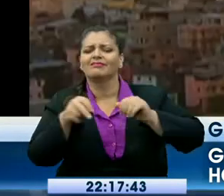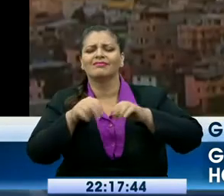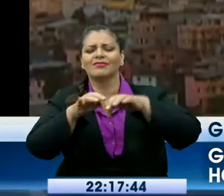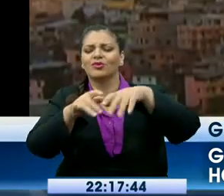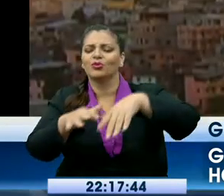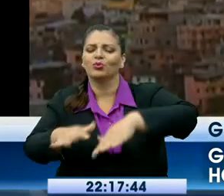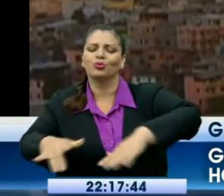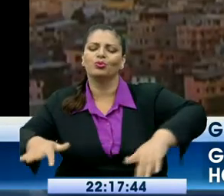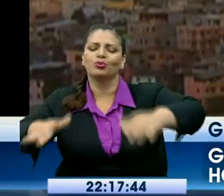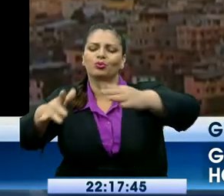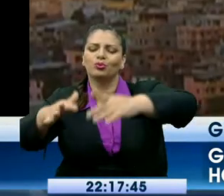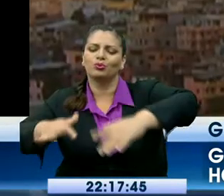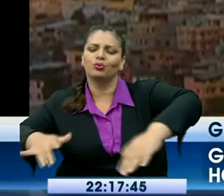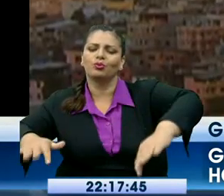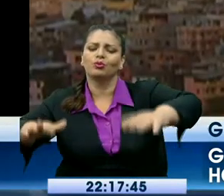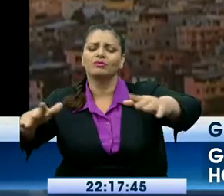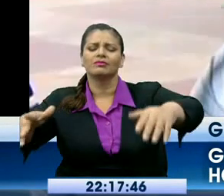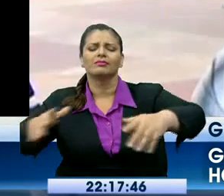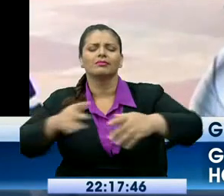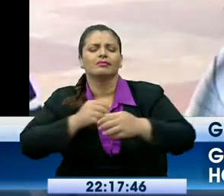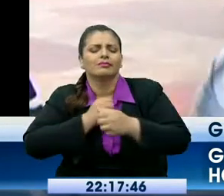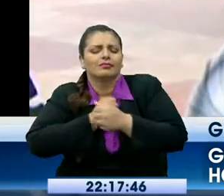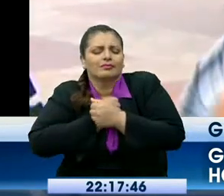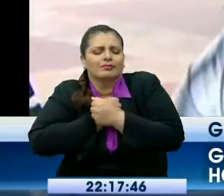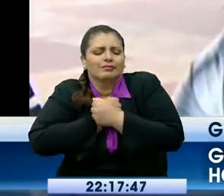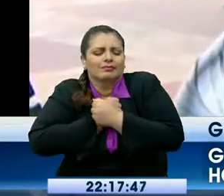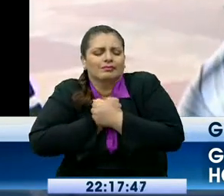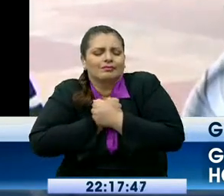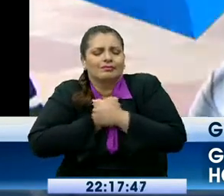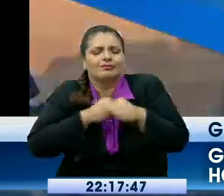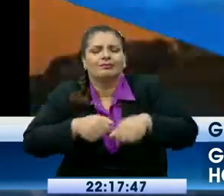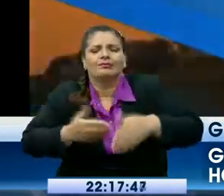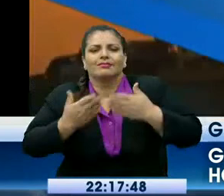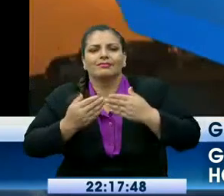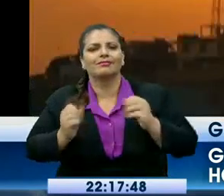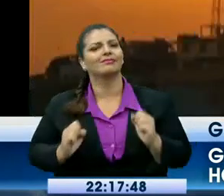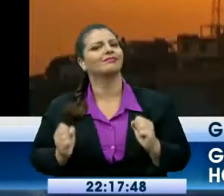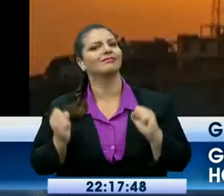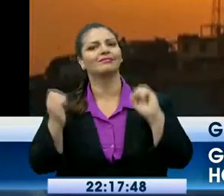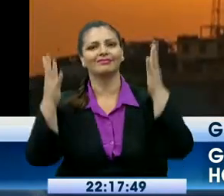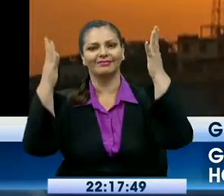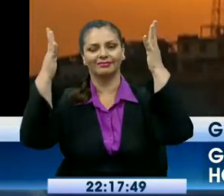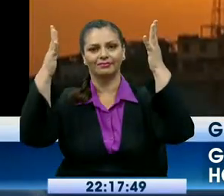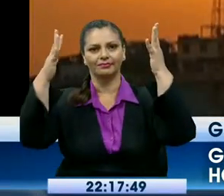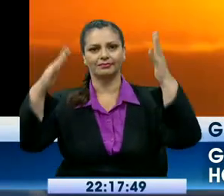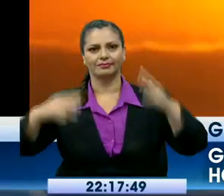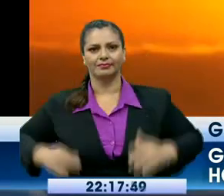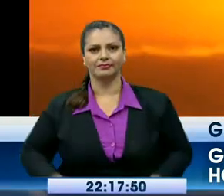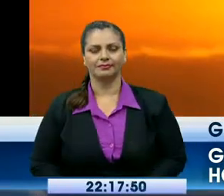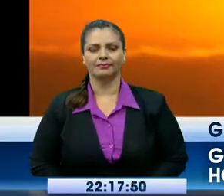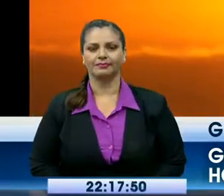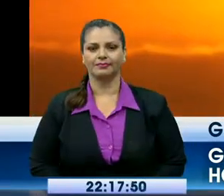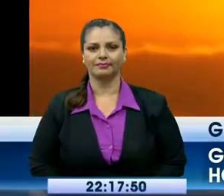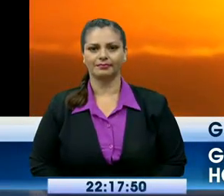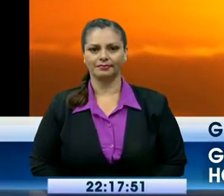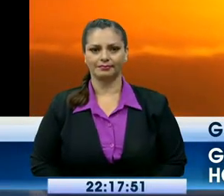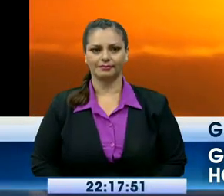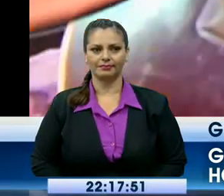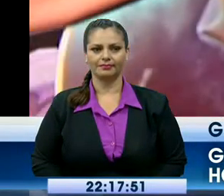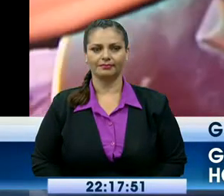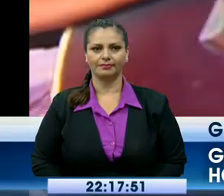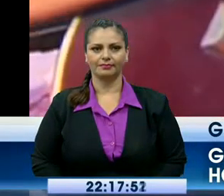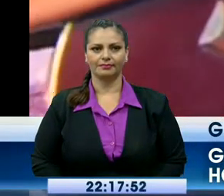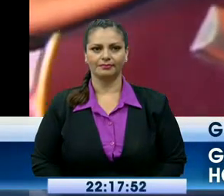No sabes, Guayaquil, cuánto yo te quiero. Que viva, Guayaquil. Guayaquil, cuánto yo te